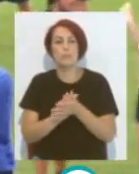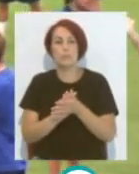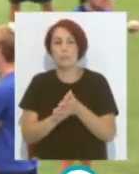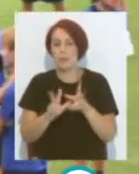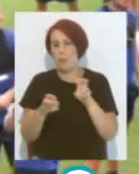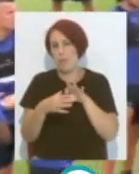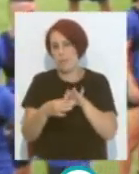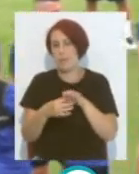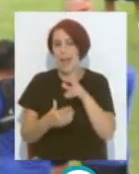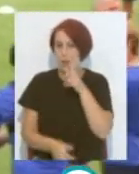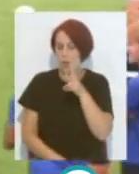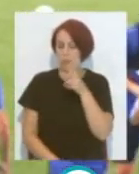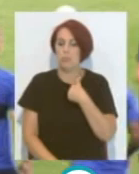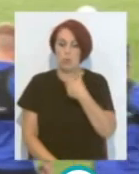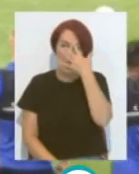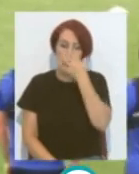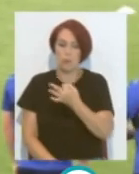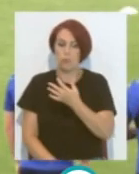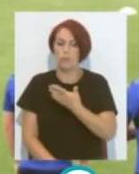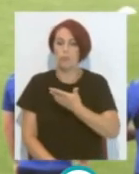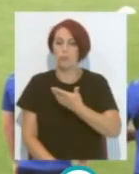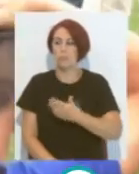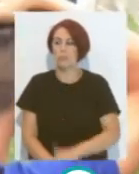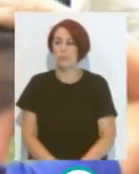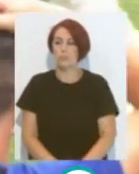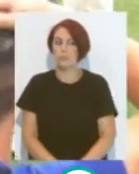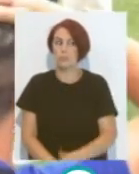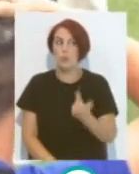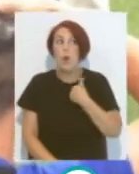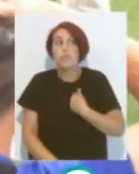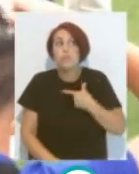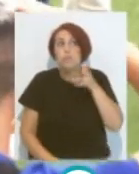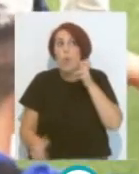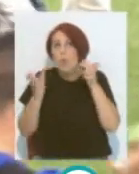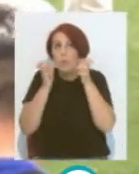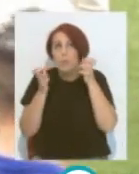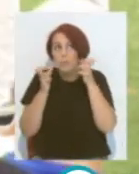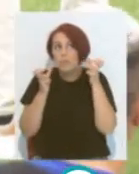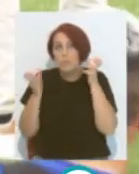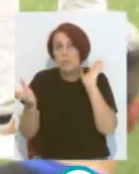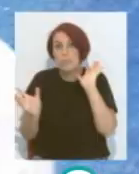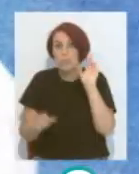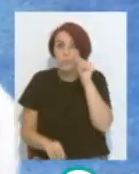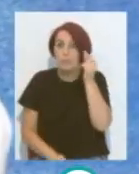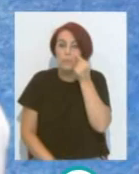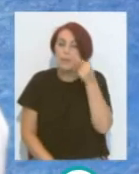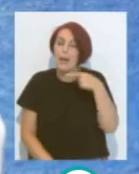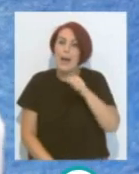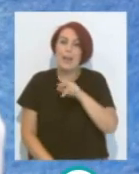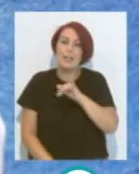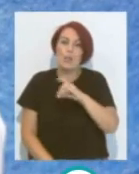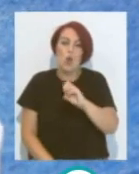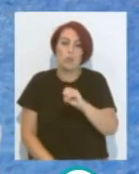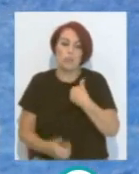Haroyan Creo Por ahí Escuché un comentario Que Garrido Le va